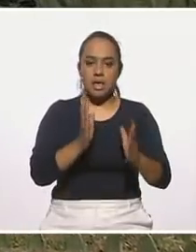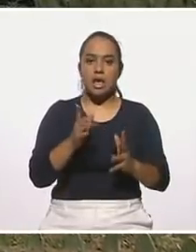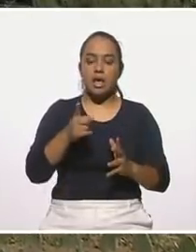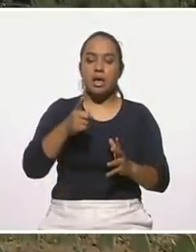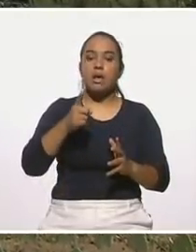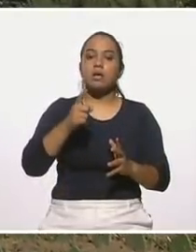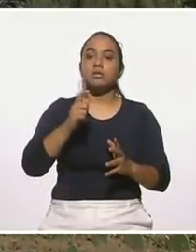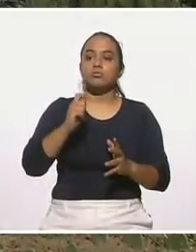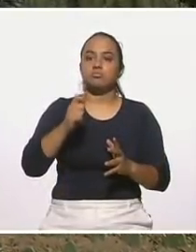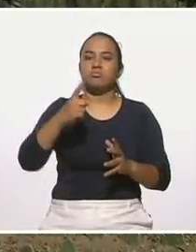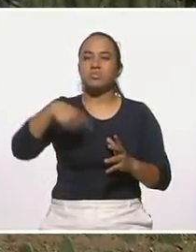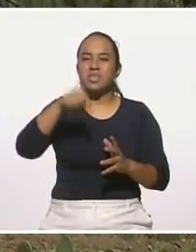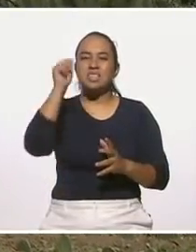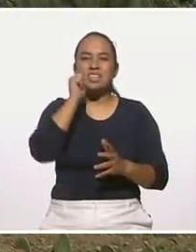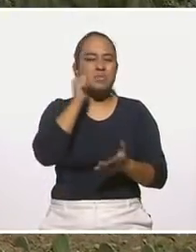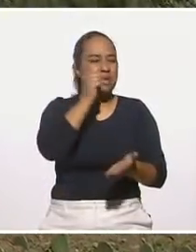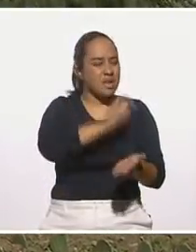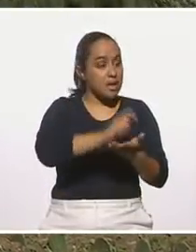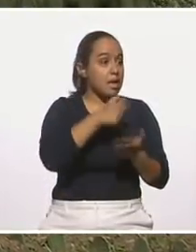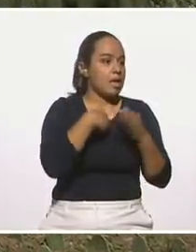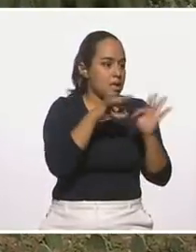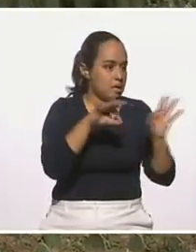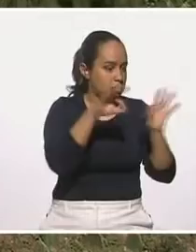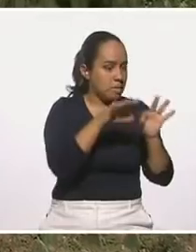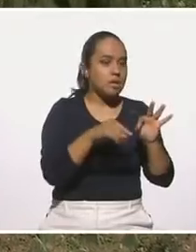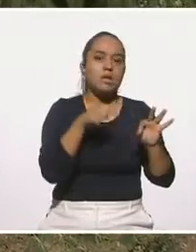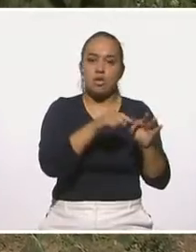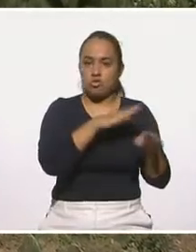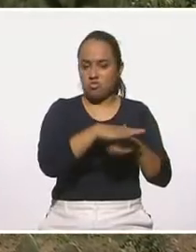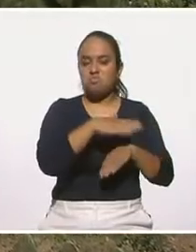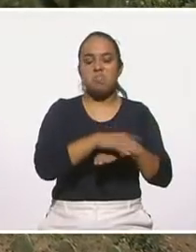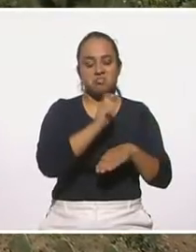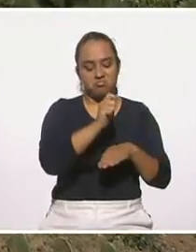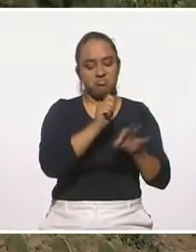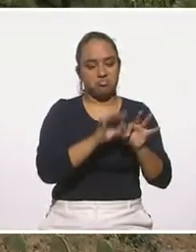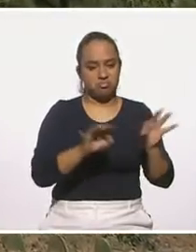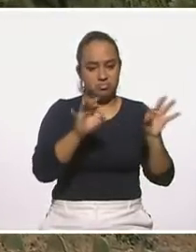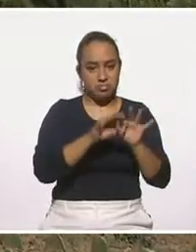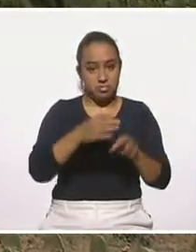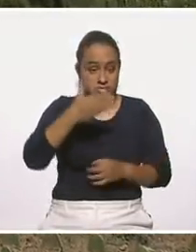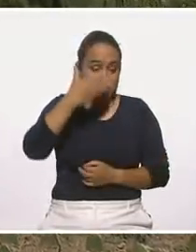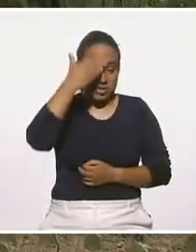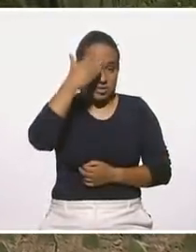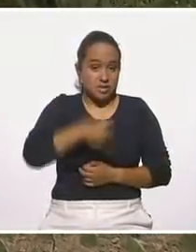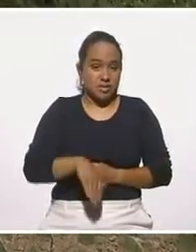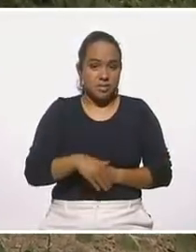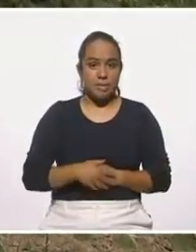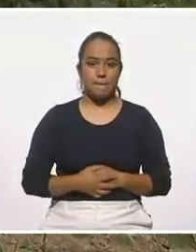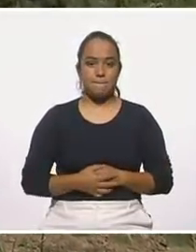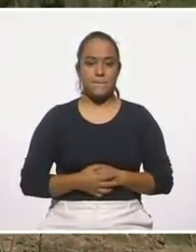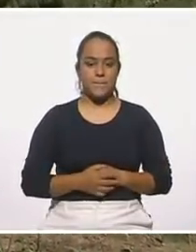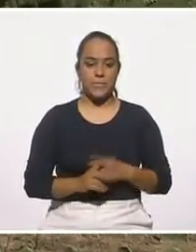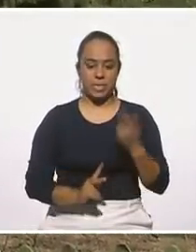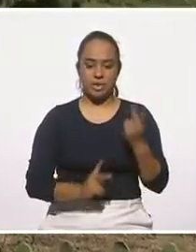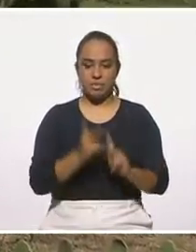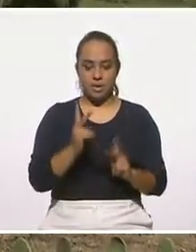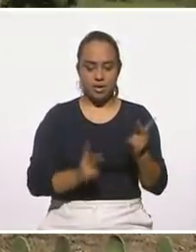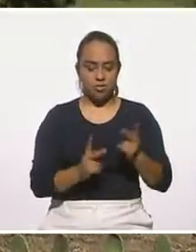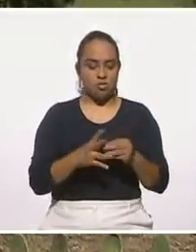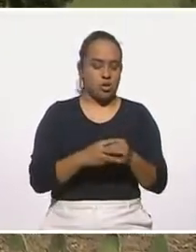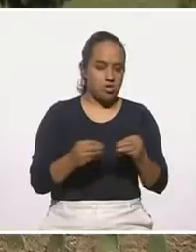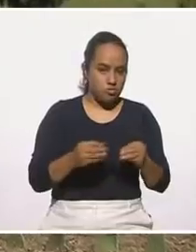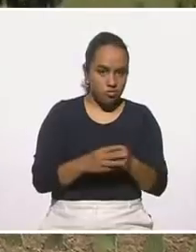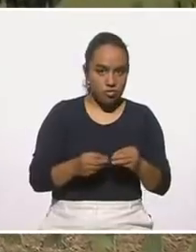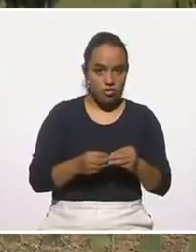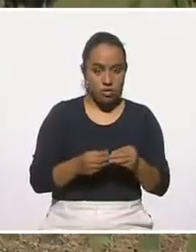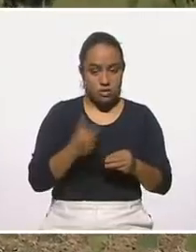básica. Ya saben que pasa con las verduras, las frutas